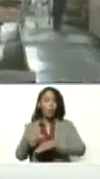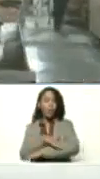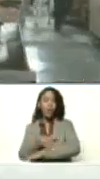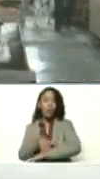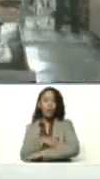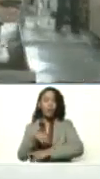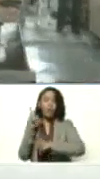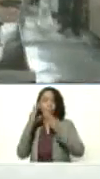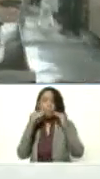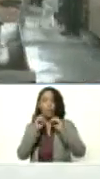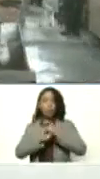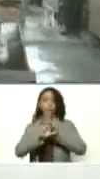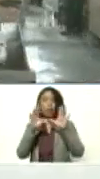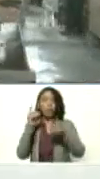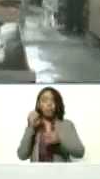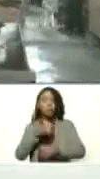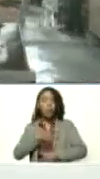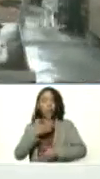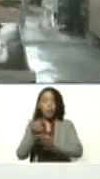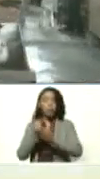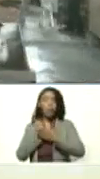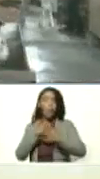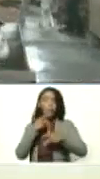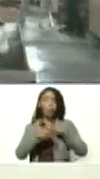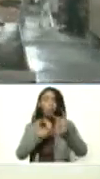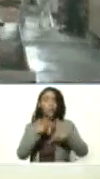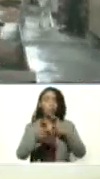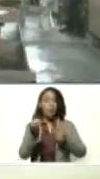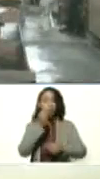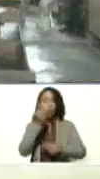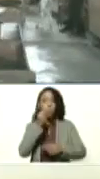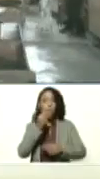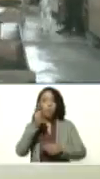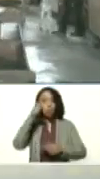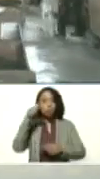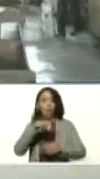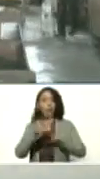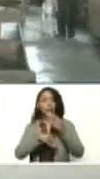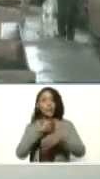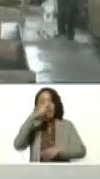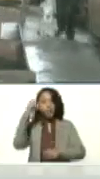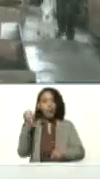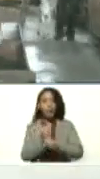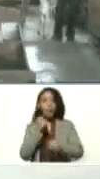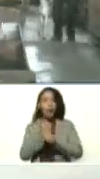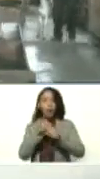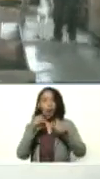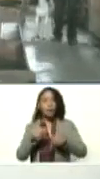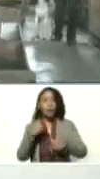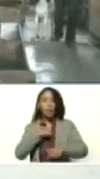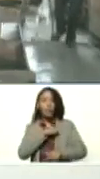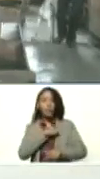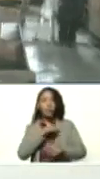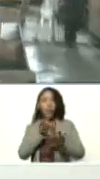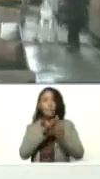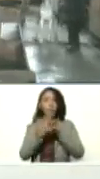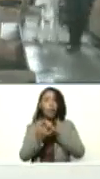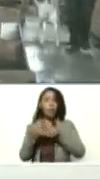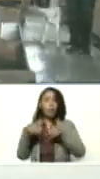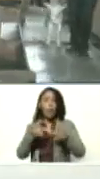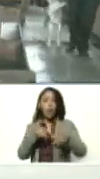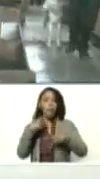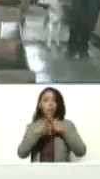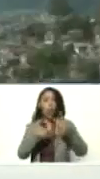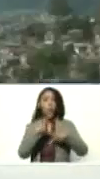muy clara que nos puede ayudar a producir alimentos en la ciudad, a generar empleos en la ciudad, a que nuestras barriadas sean espacios